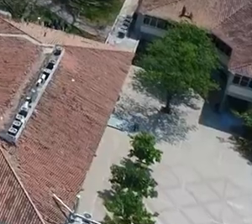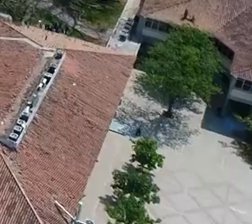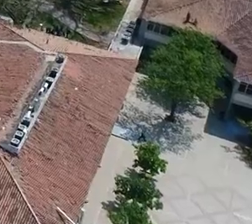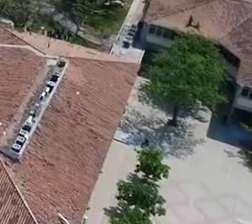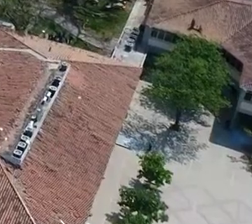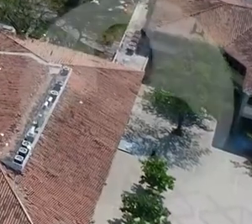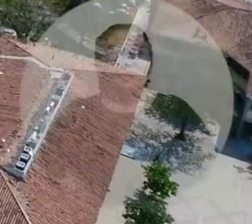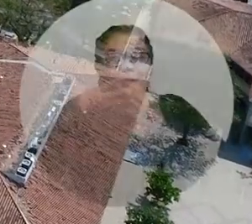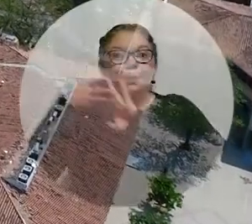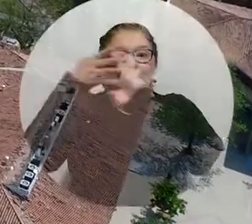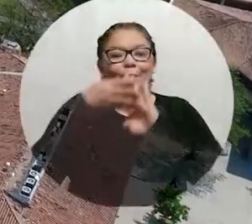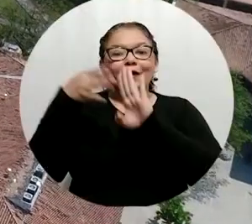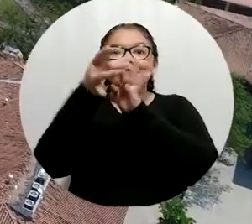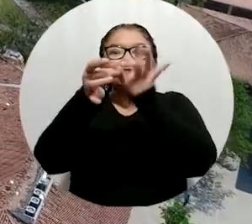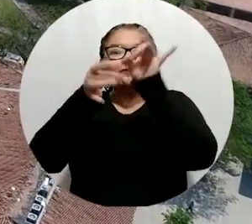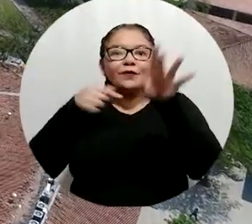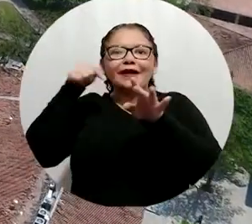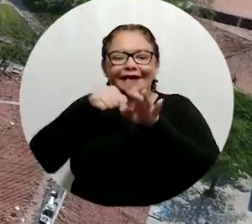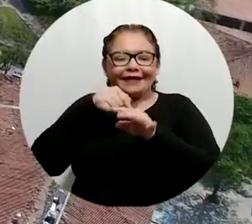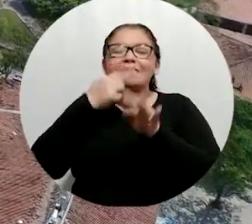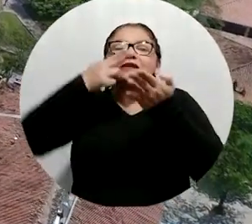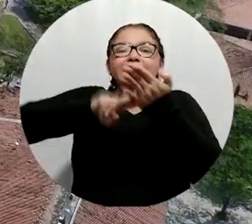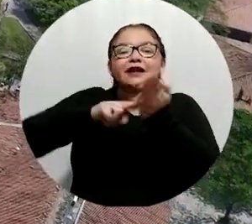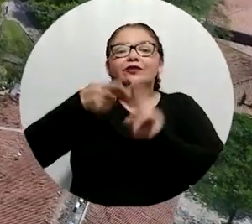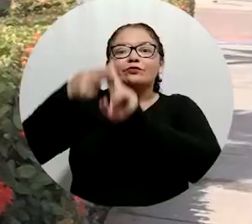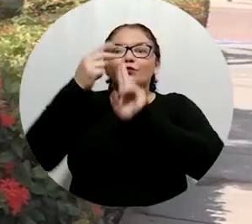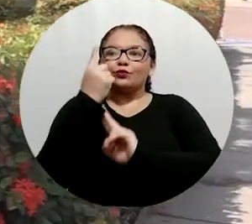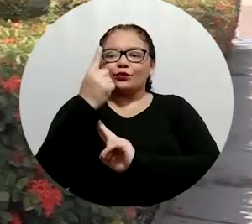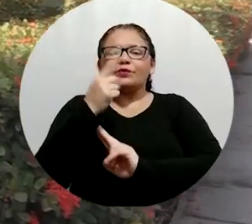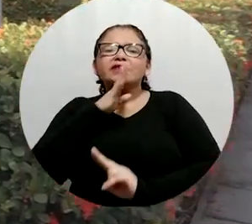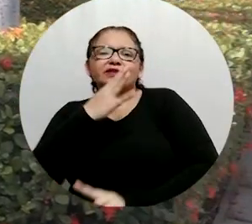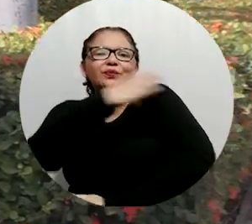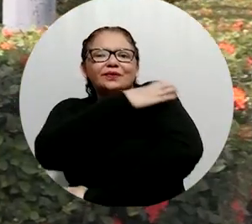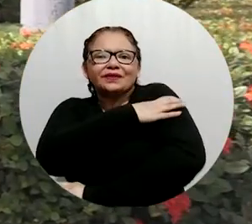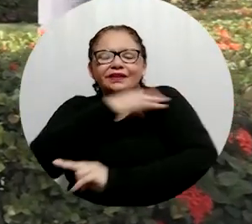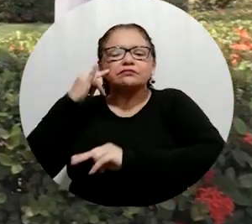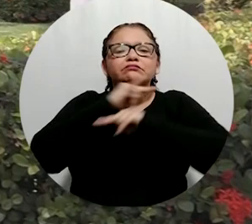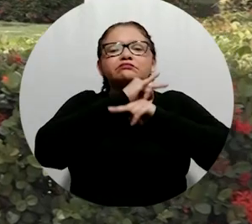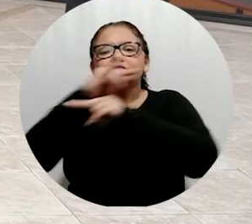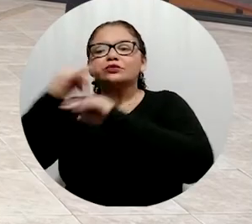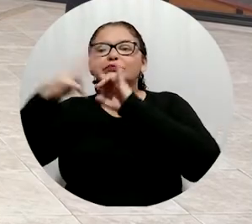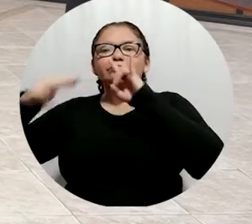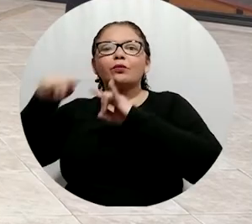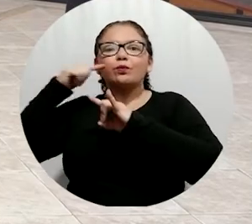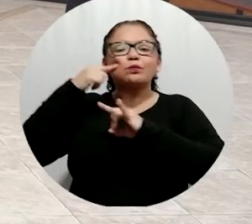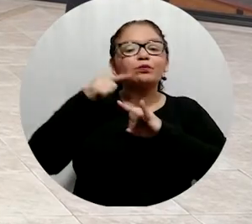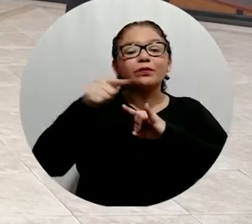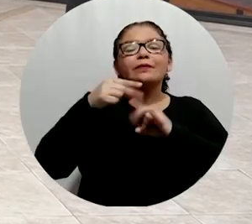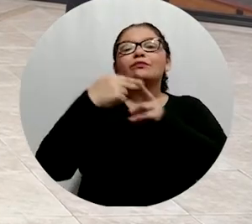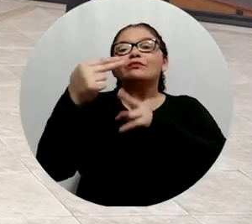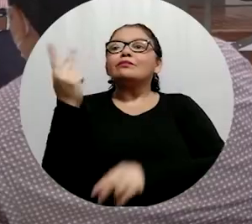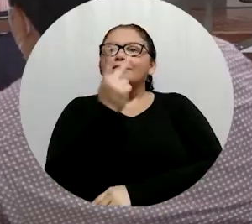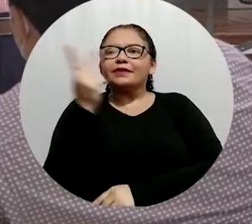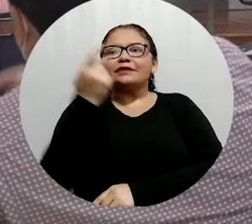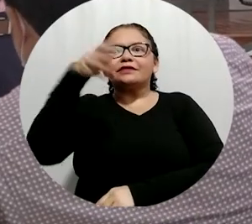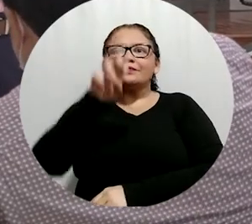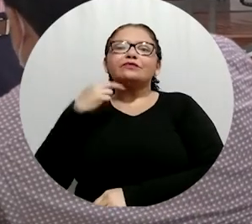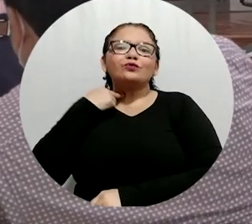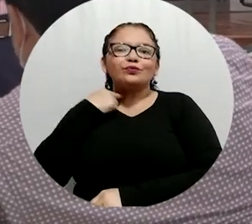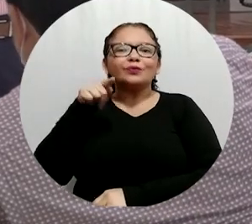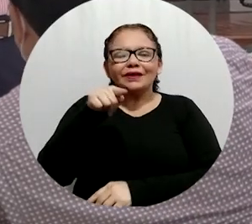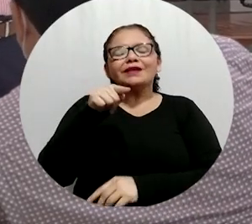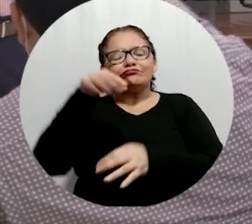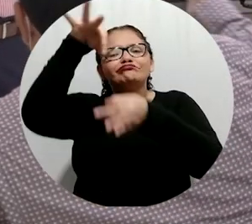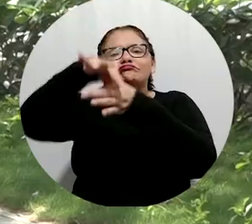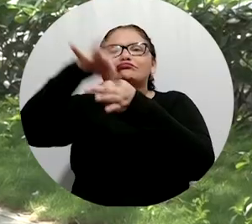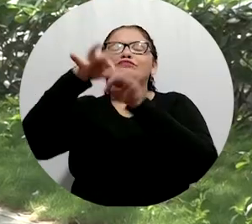De acuerdo al cronograma establecido en la circular número 1 emitida por el Comité de Garantías de la Universidad del Magdalena, el viernes